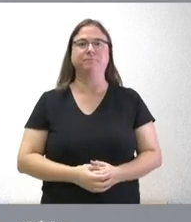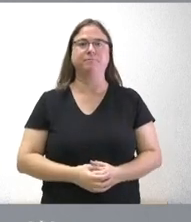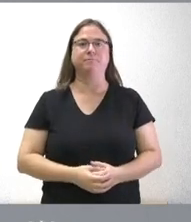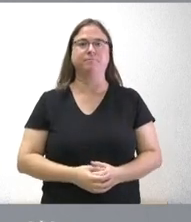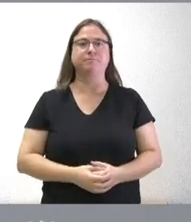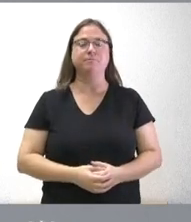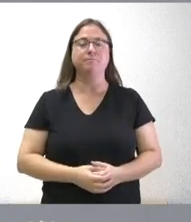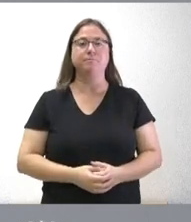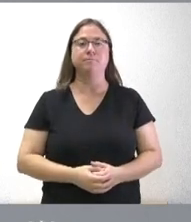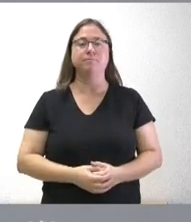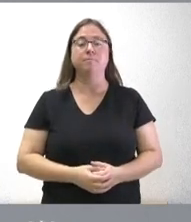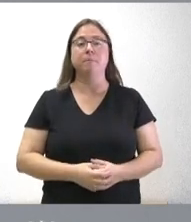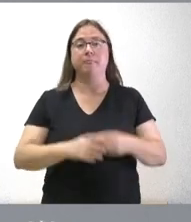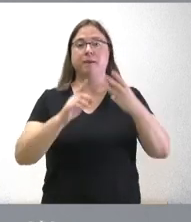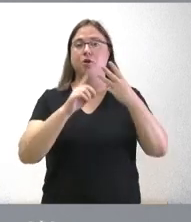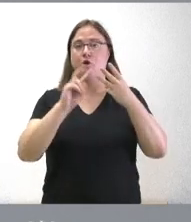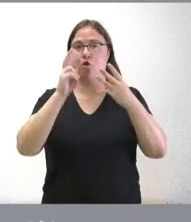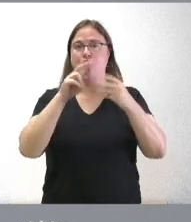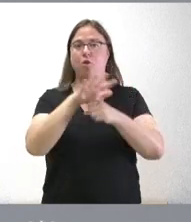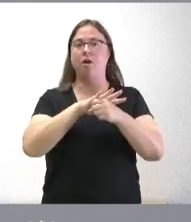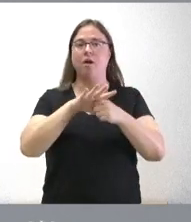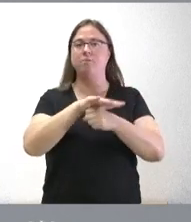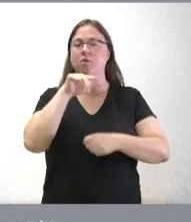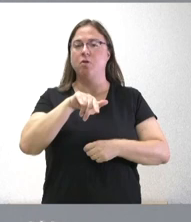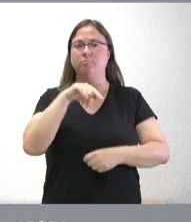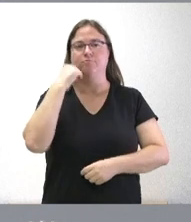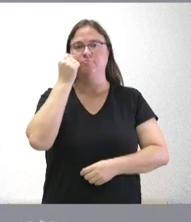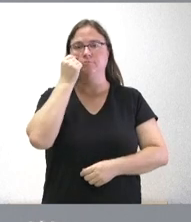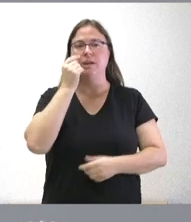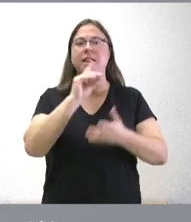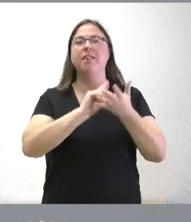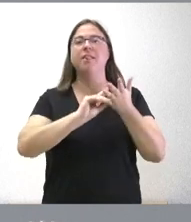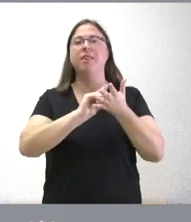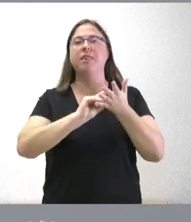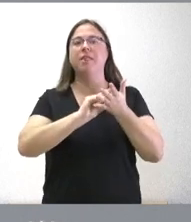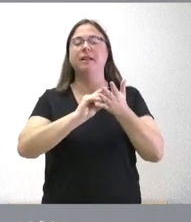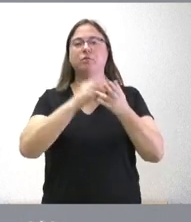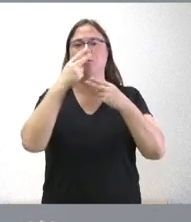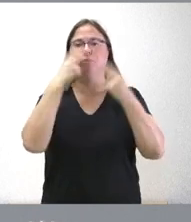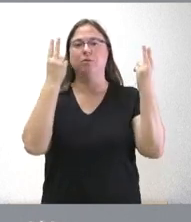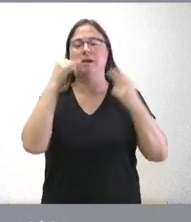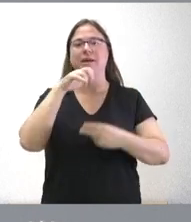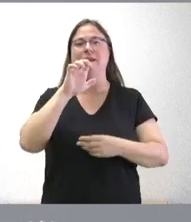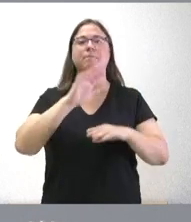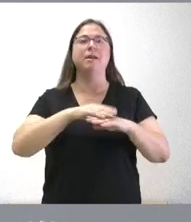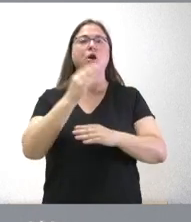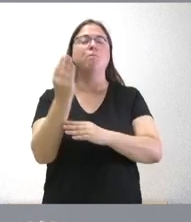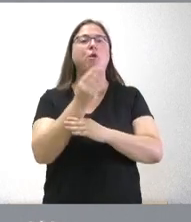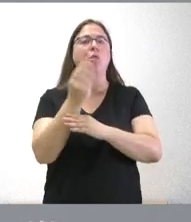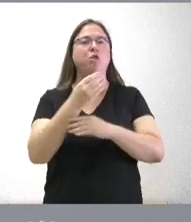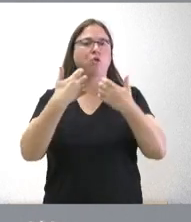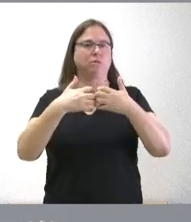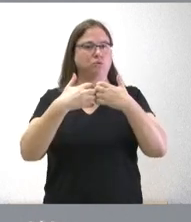un tercer ámbito hoy se han conocido los datos que publica el Instituto Nacional de Estadística sobre el índice de producción industrial